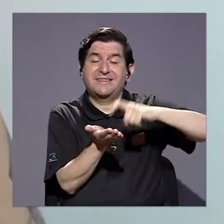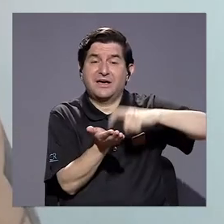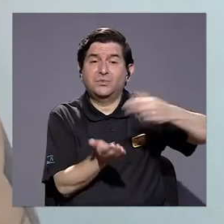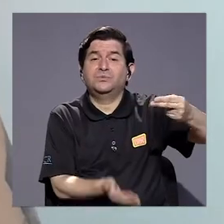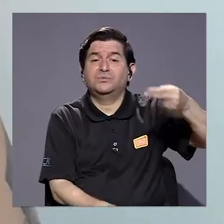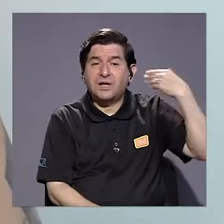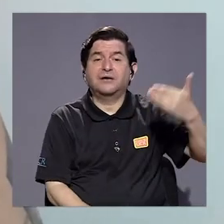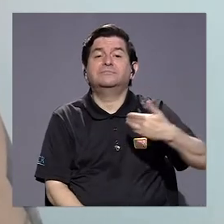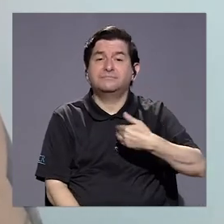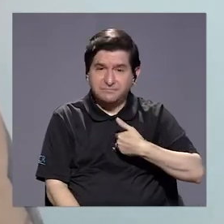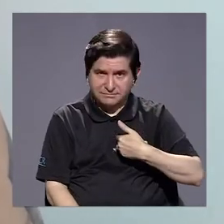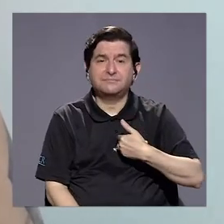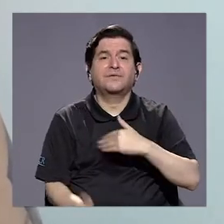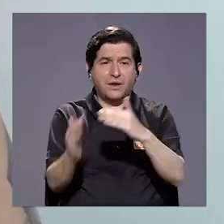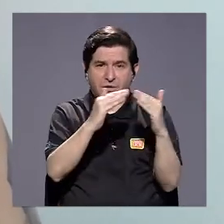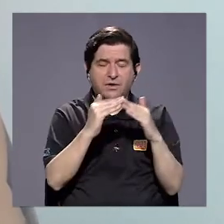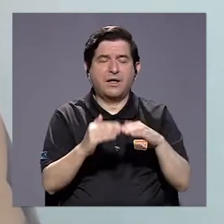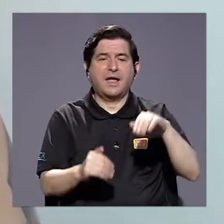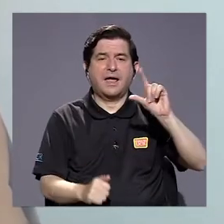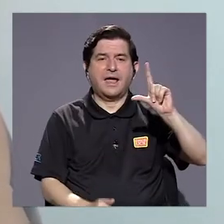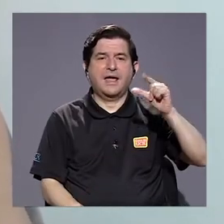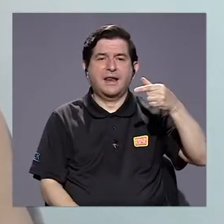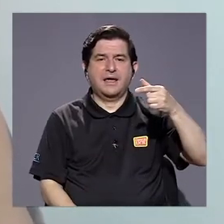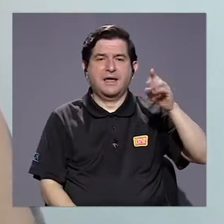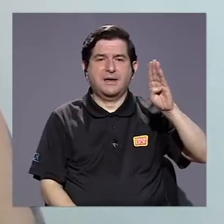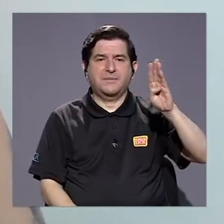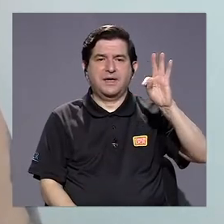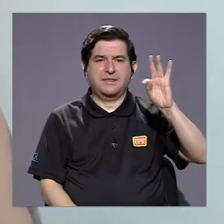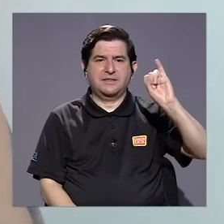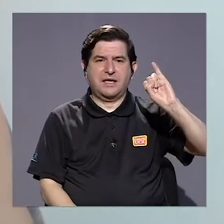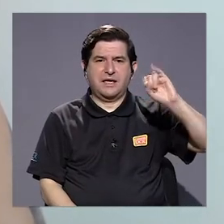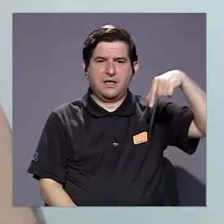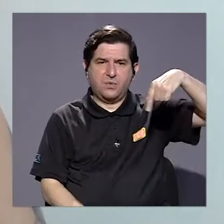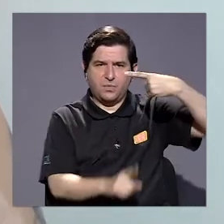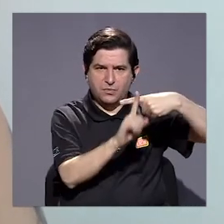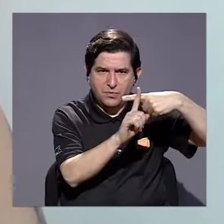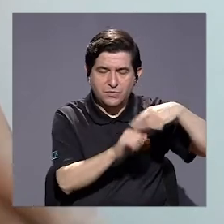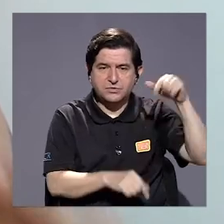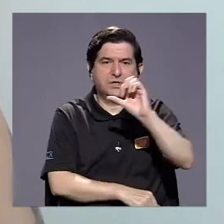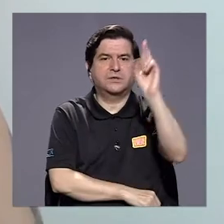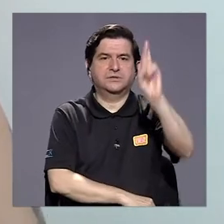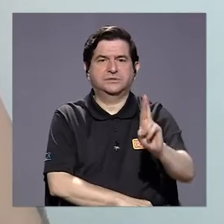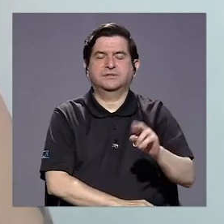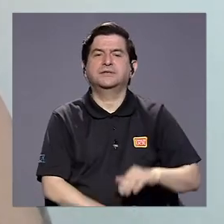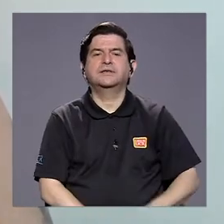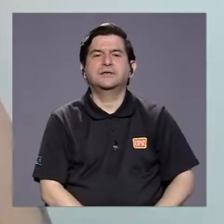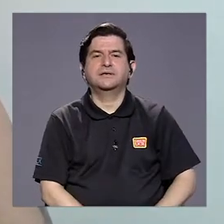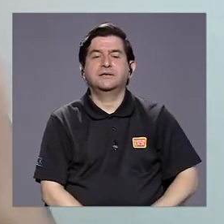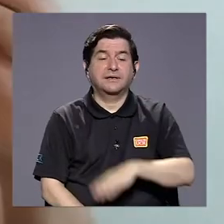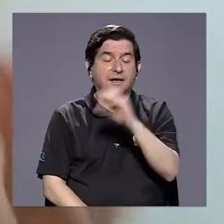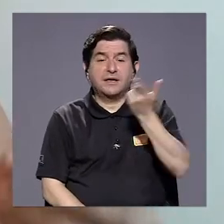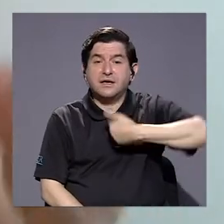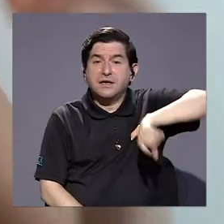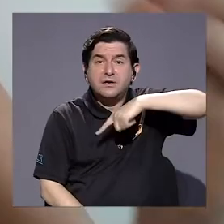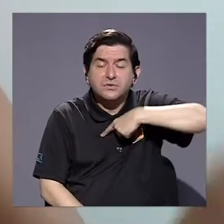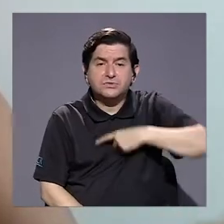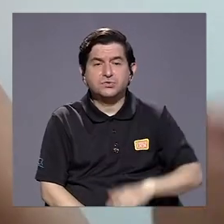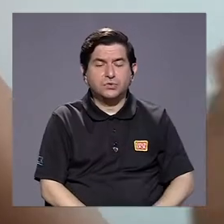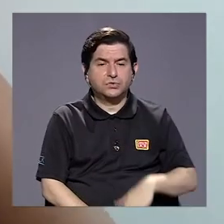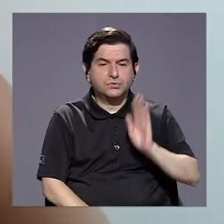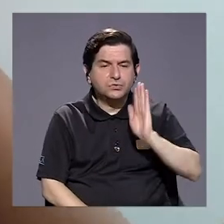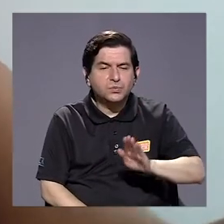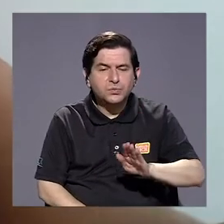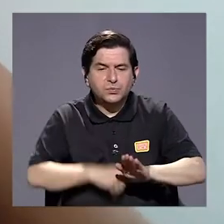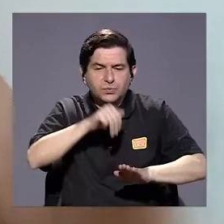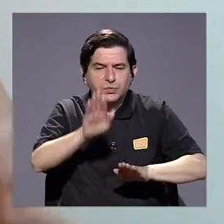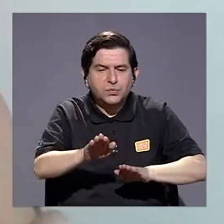una deuda histórica con la población LGBTI en Costa Rica y en ese sentido todavía vamos dando